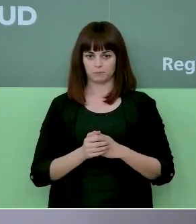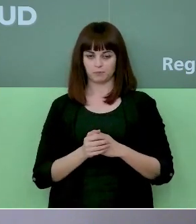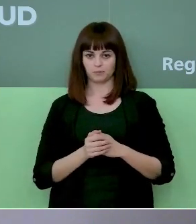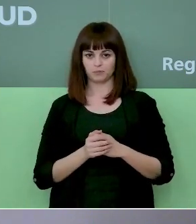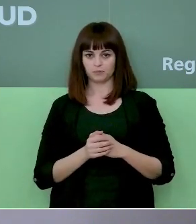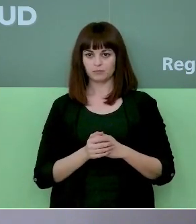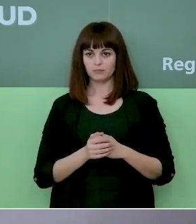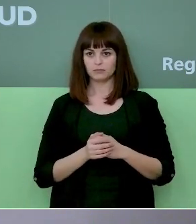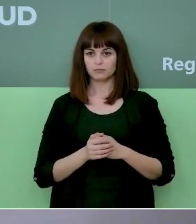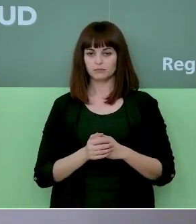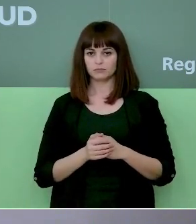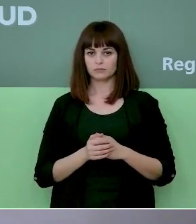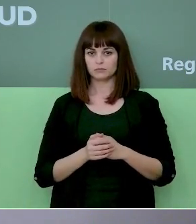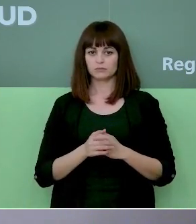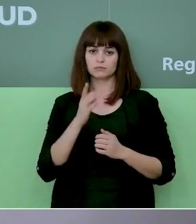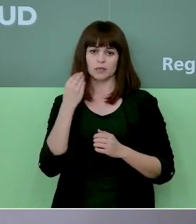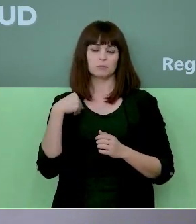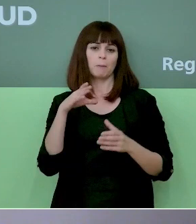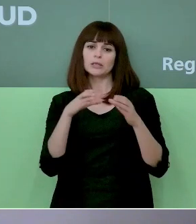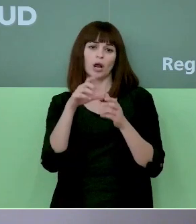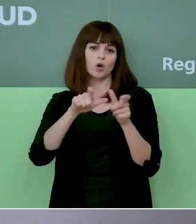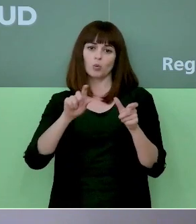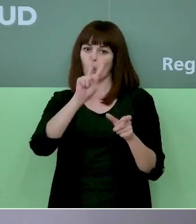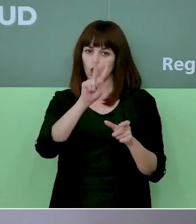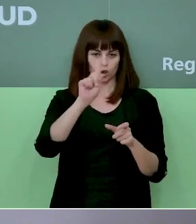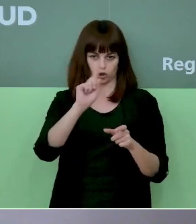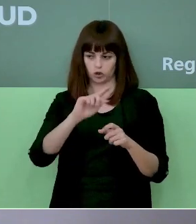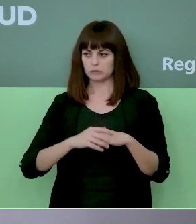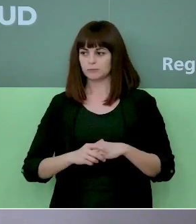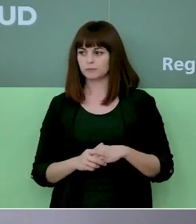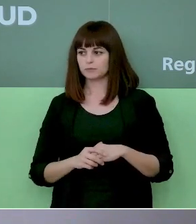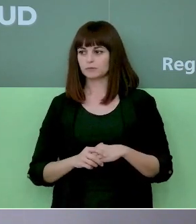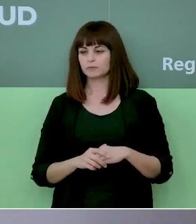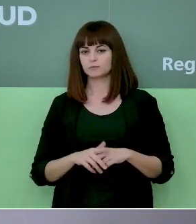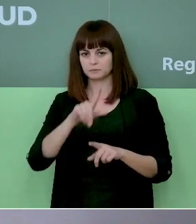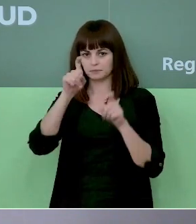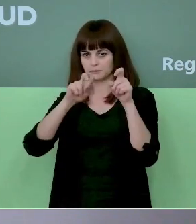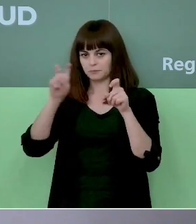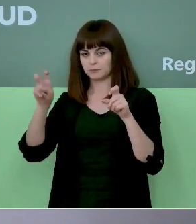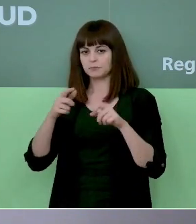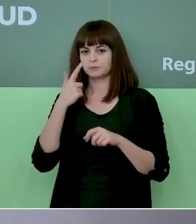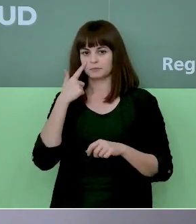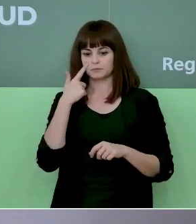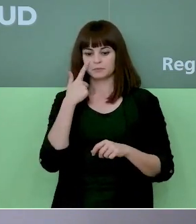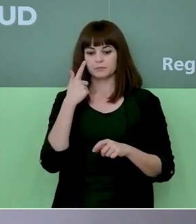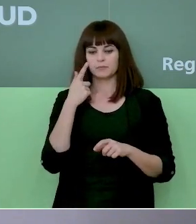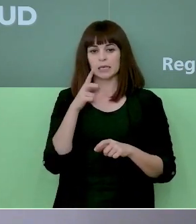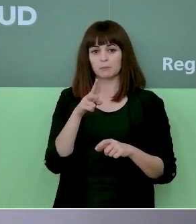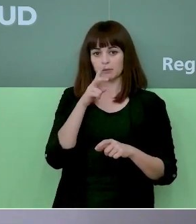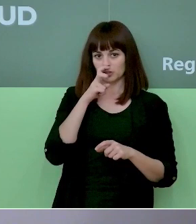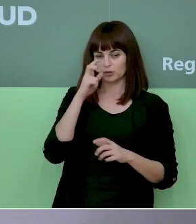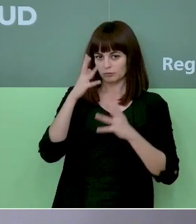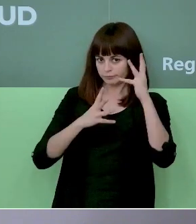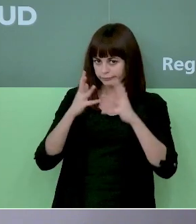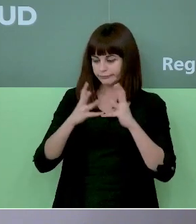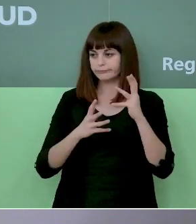en Grupo 2. ¿Y las últimas predicciones, predicciones matemáticas del FUSIPO,